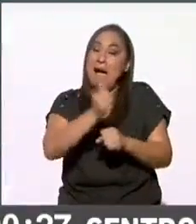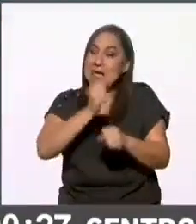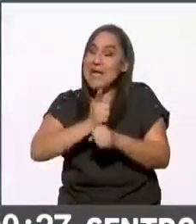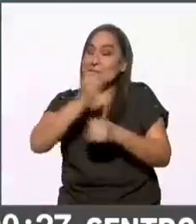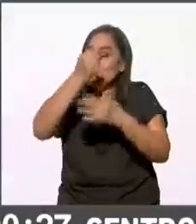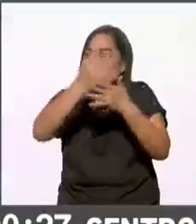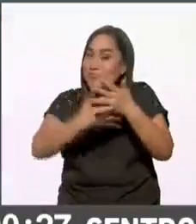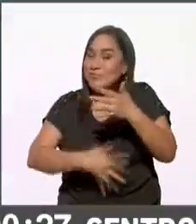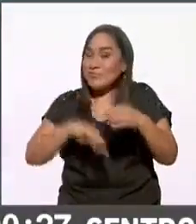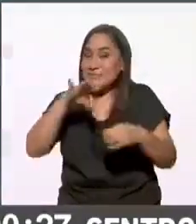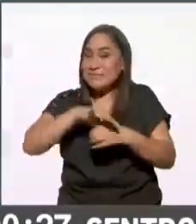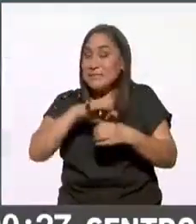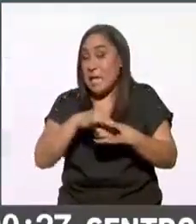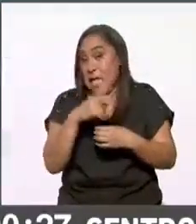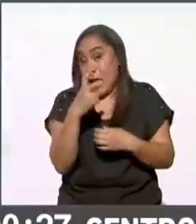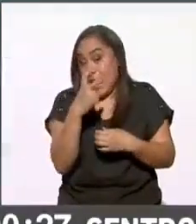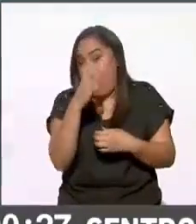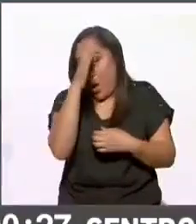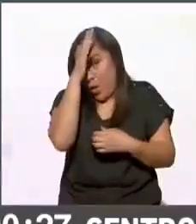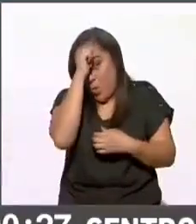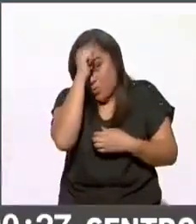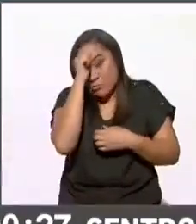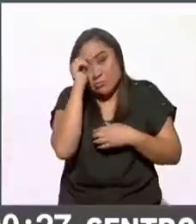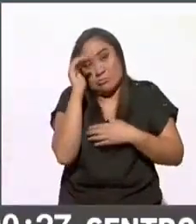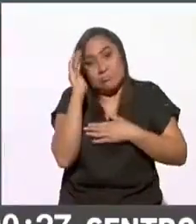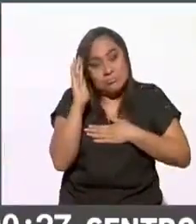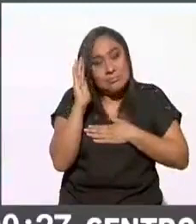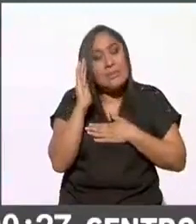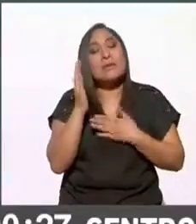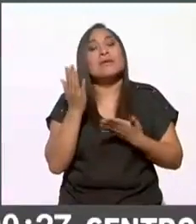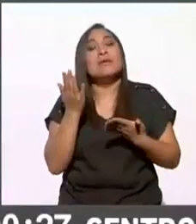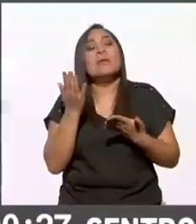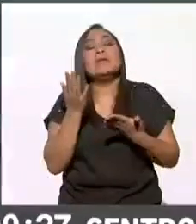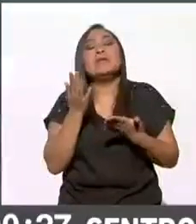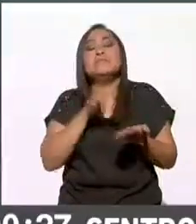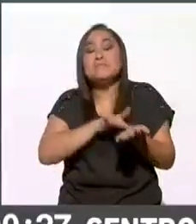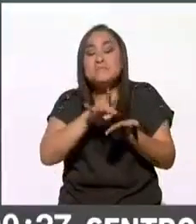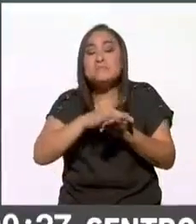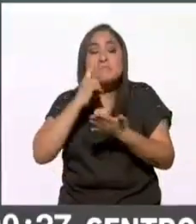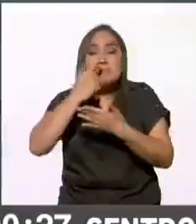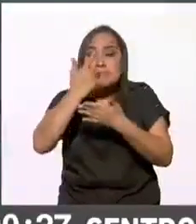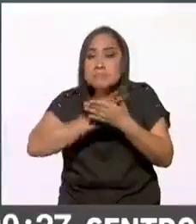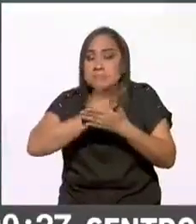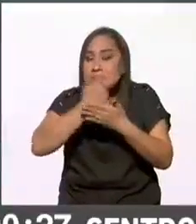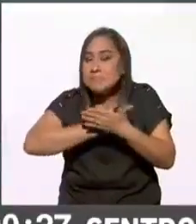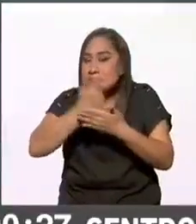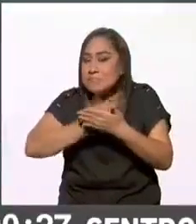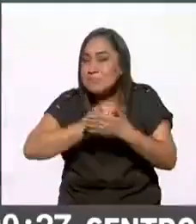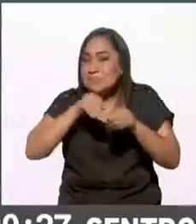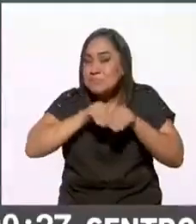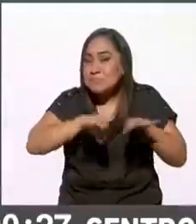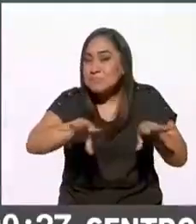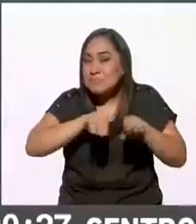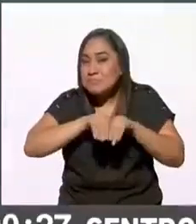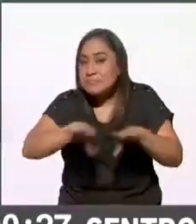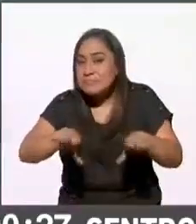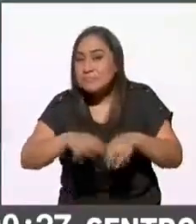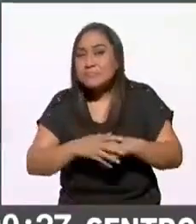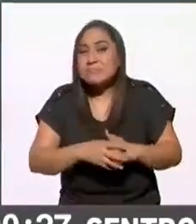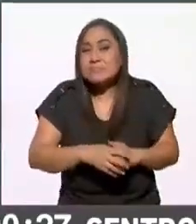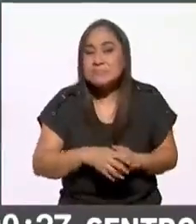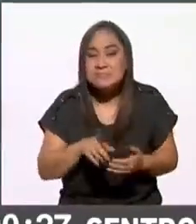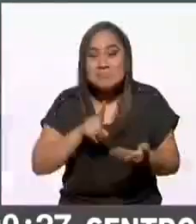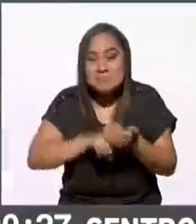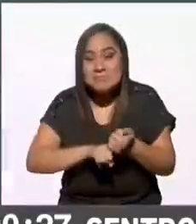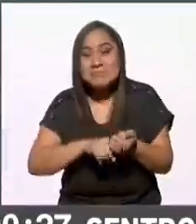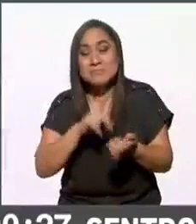electorales era el compromiso de la autoridad de cerrar esta jornada con conteos preliminares funcionó el conteo rápido sigue la cuenta